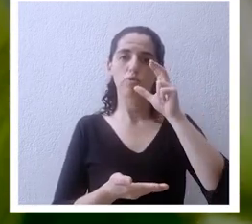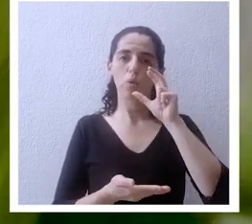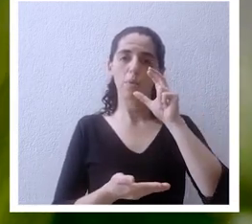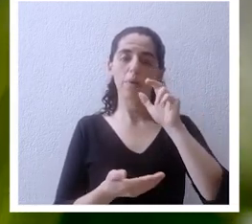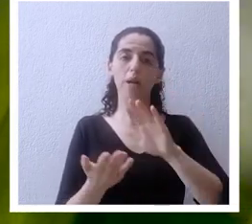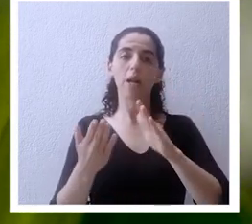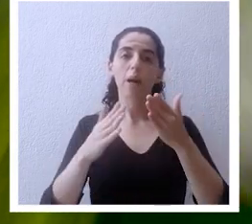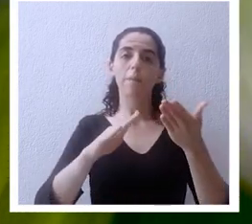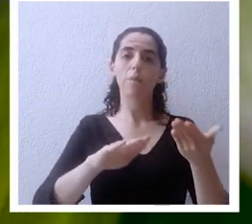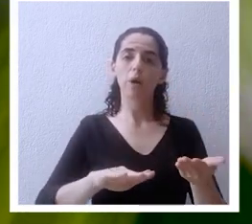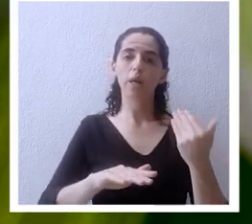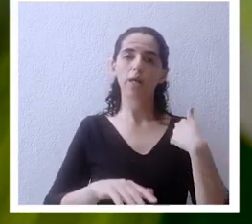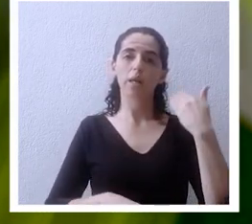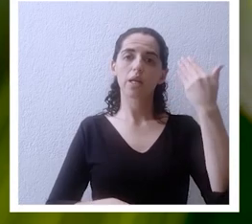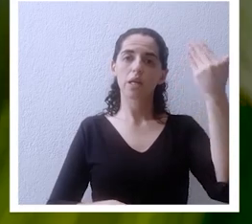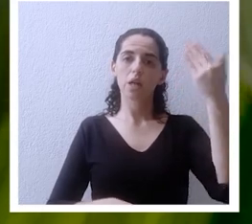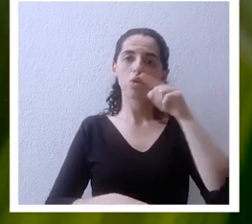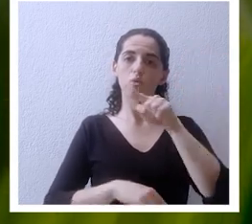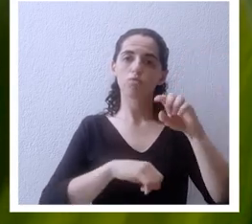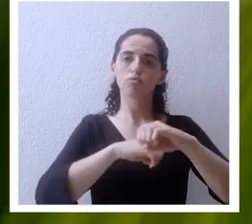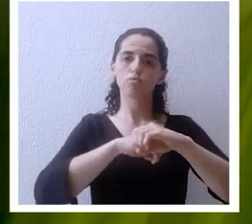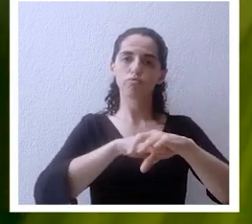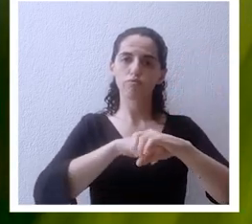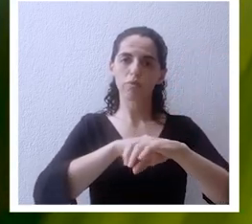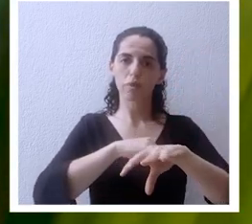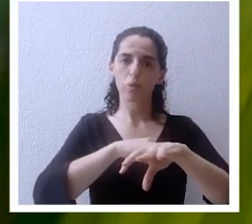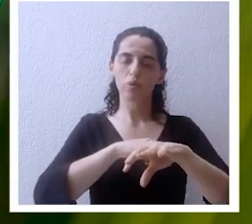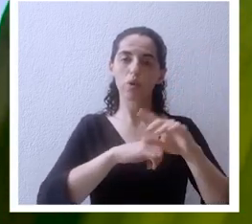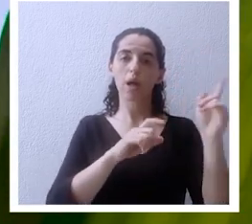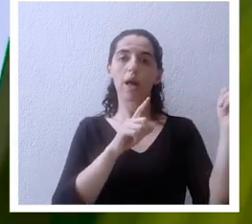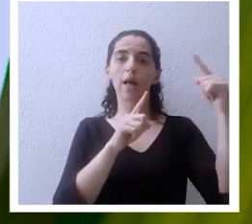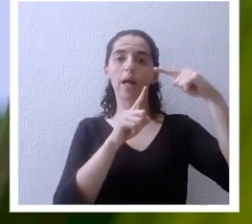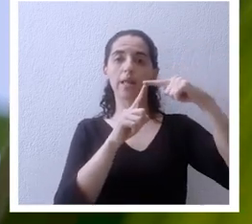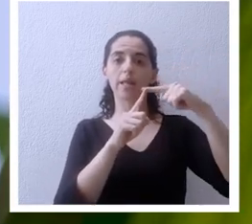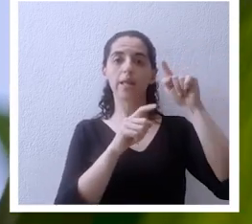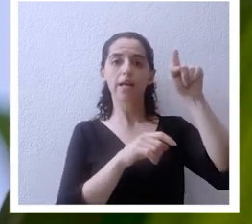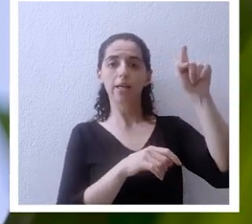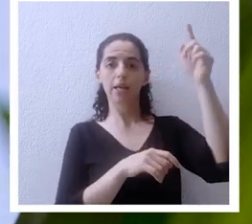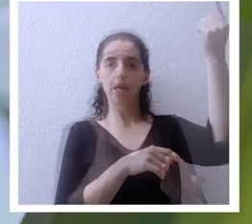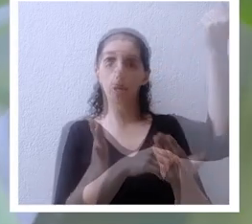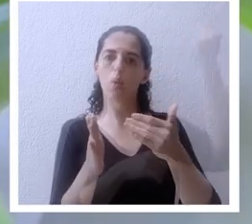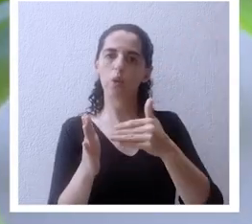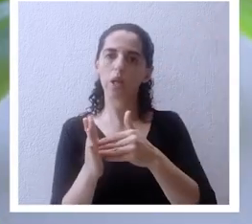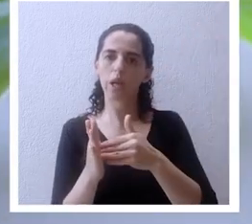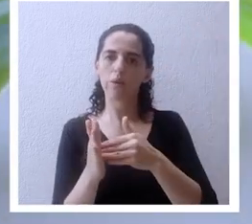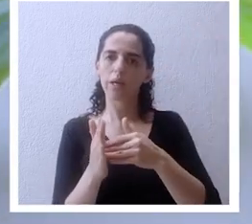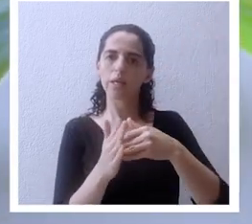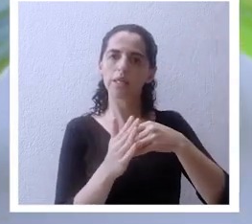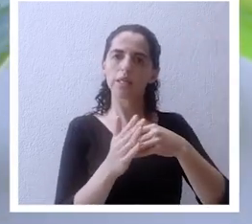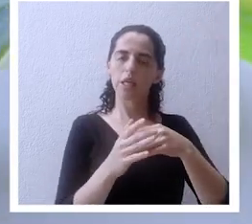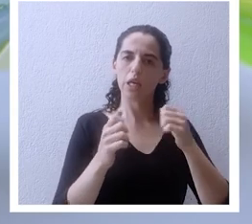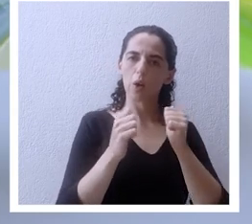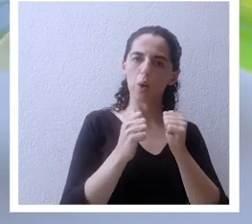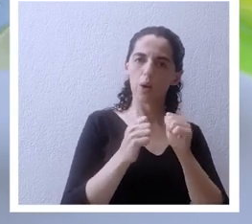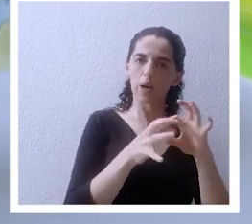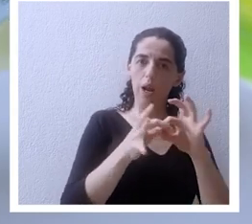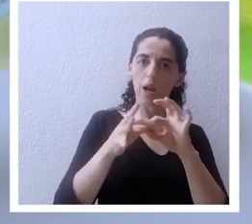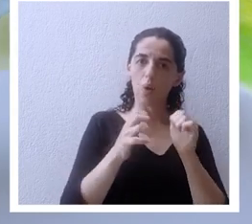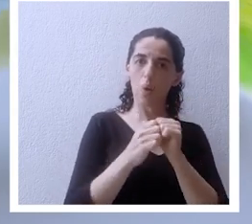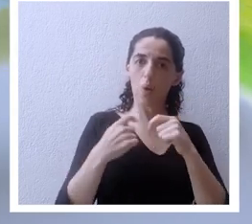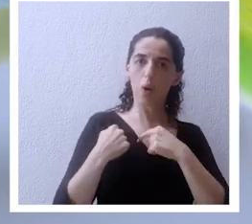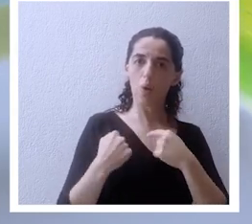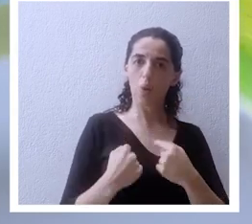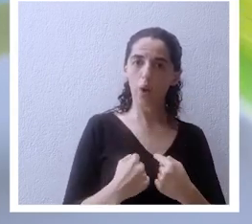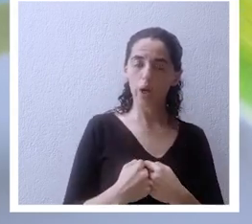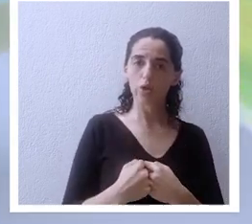muerte del señor anunciáis hasta que él venga y se recuerdan no solamente cosas